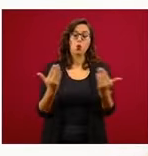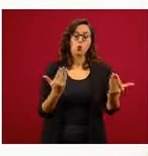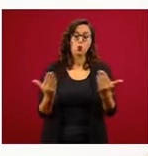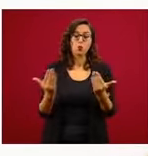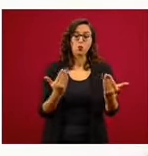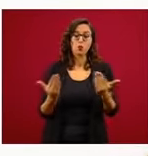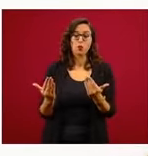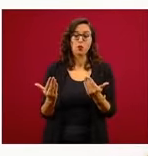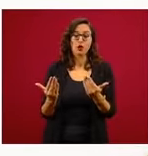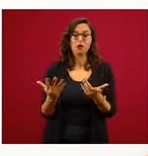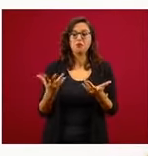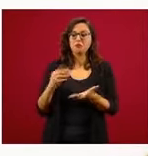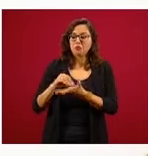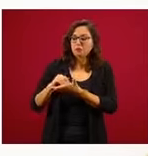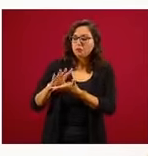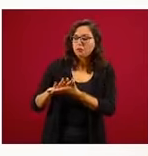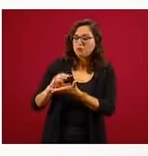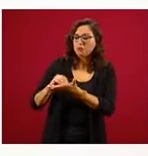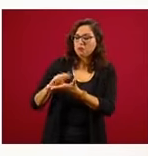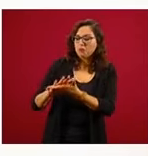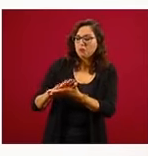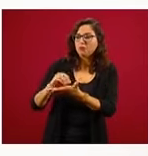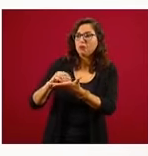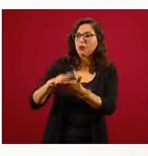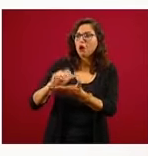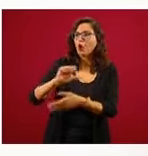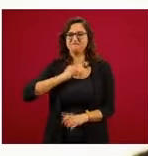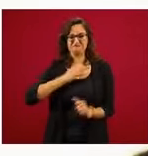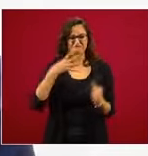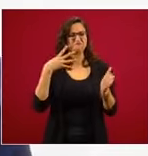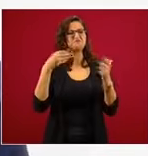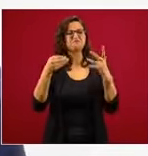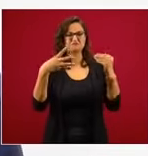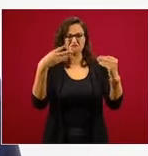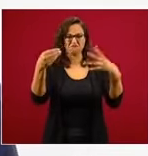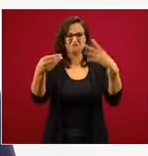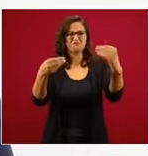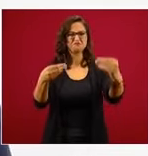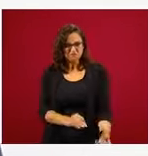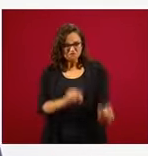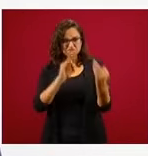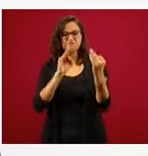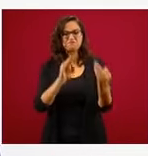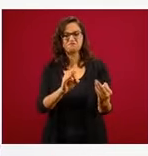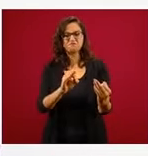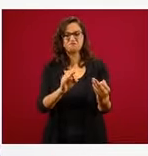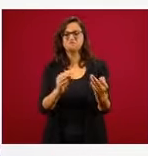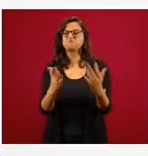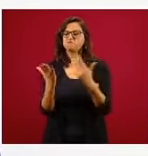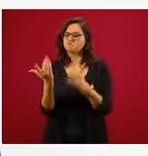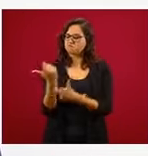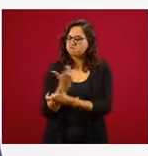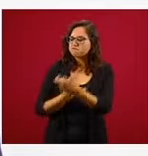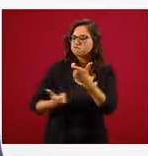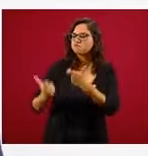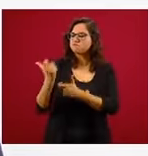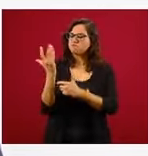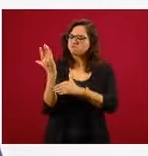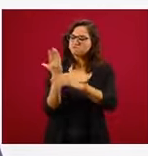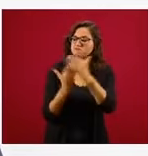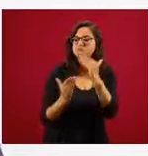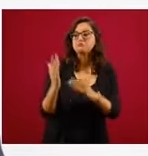se está registrando en otros países. Y vamos a salir de la crisis económica